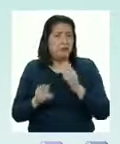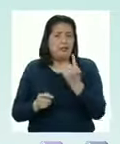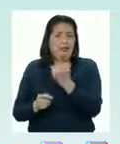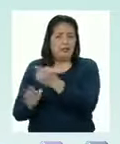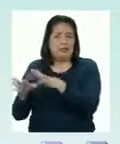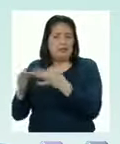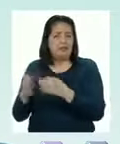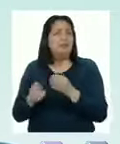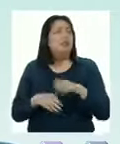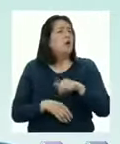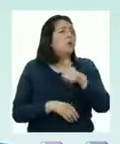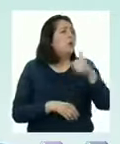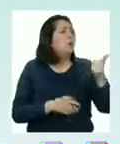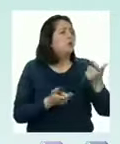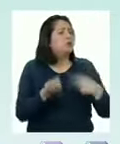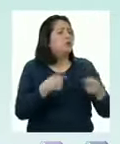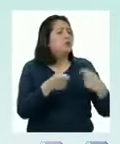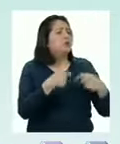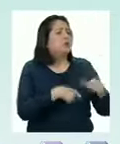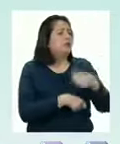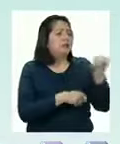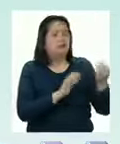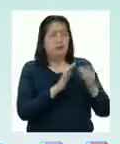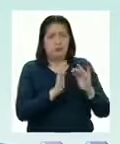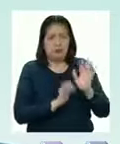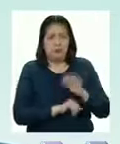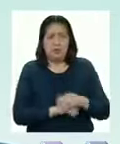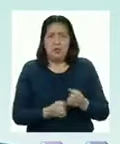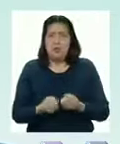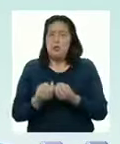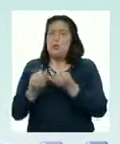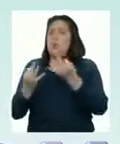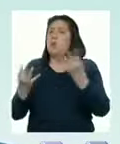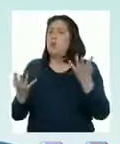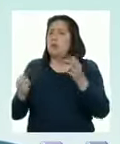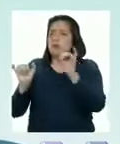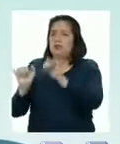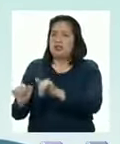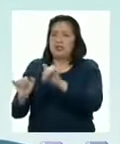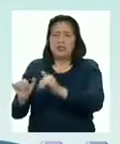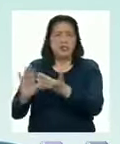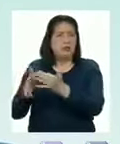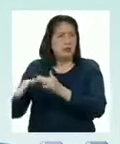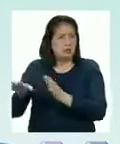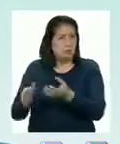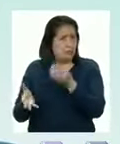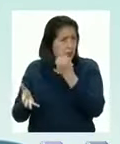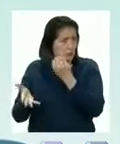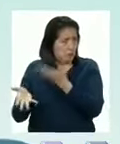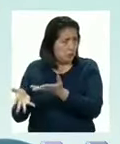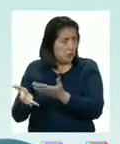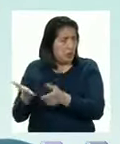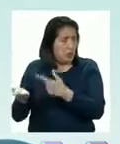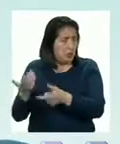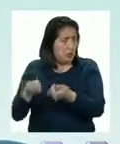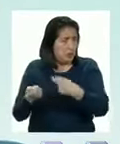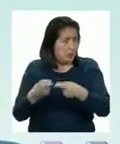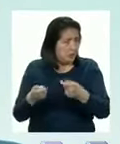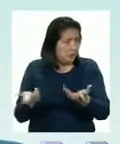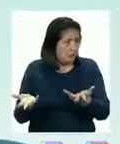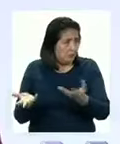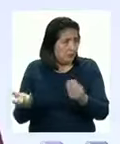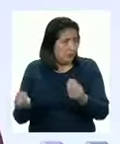destinarán al comercio de otra comunidad ¿Cuántos sacos le quedará a esta comunidad para el comercio o intercambio?